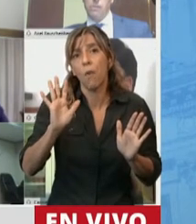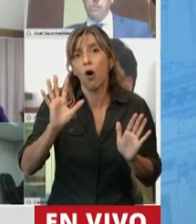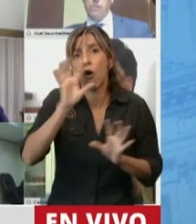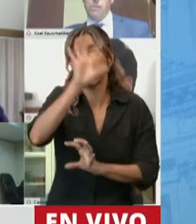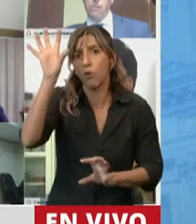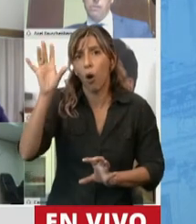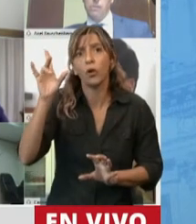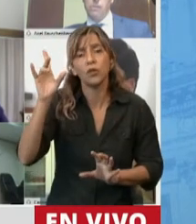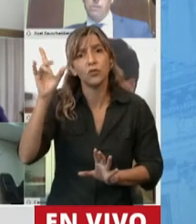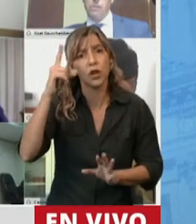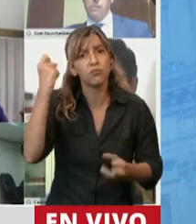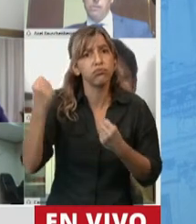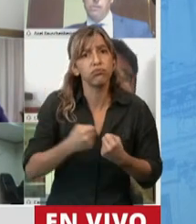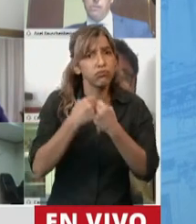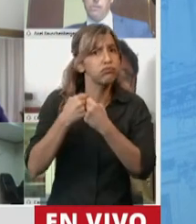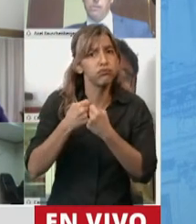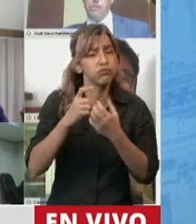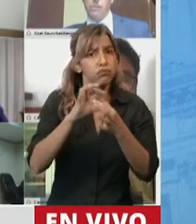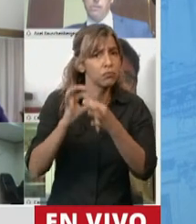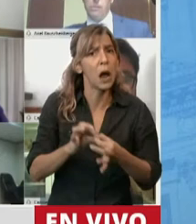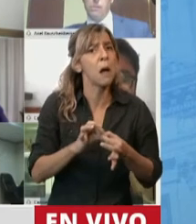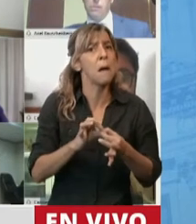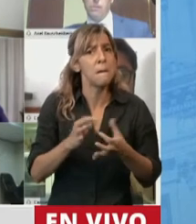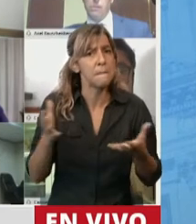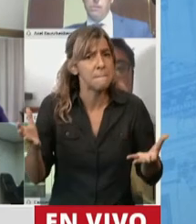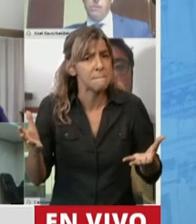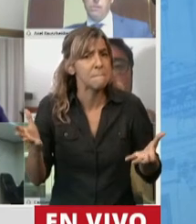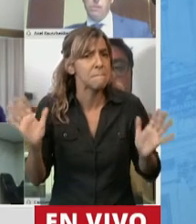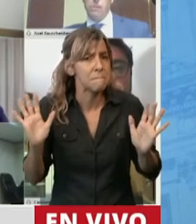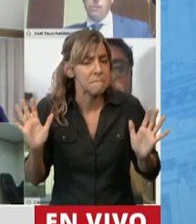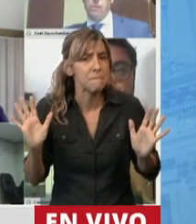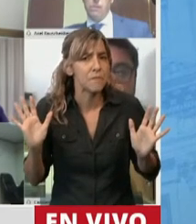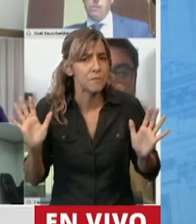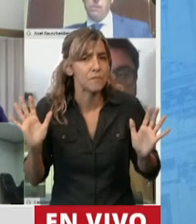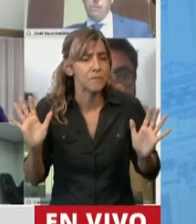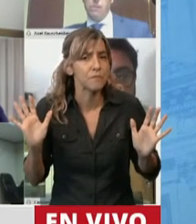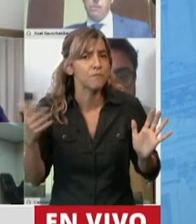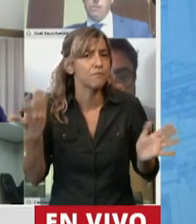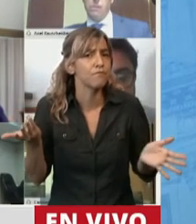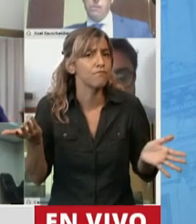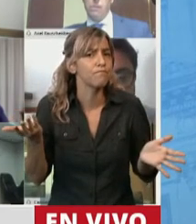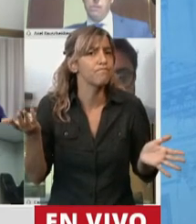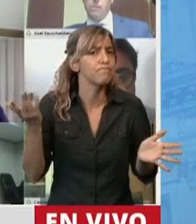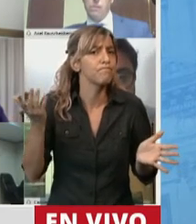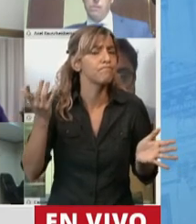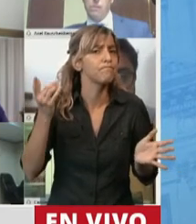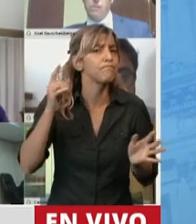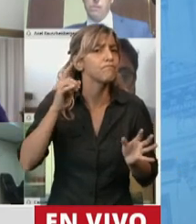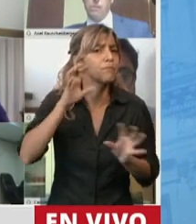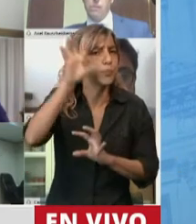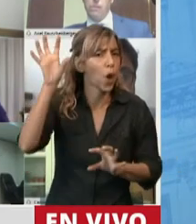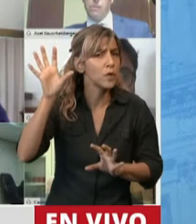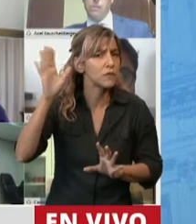que se ponga al servicio de los intereses sanitarios de todo el país. Y como todos sabemos,